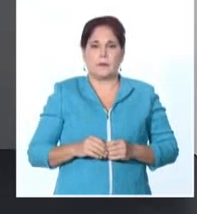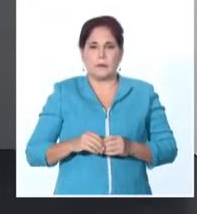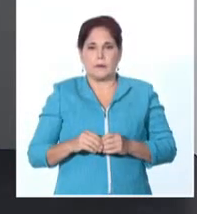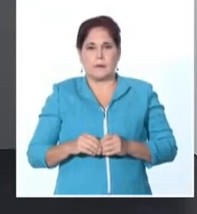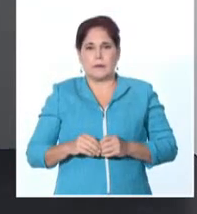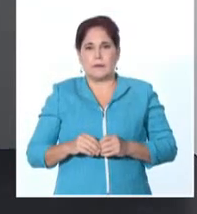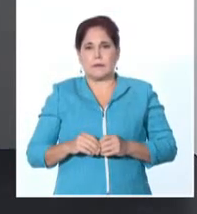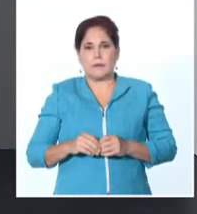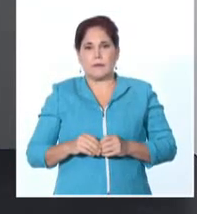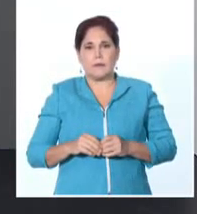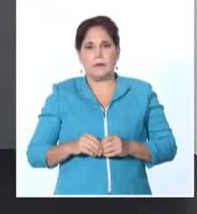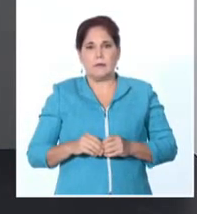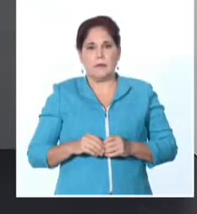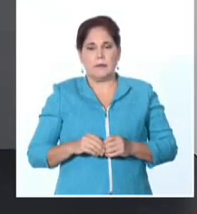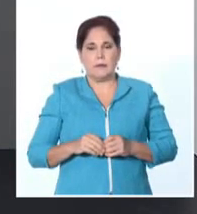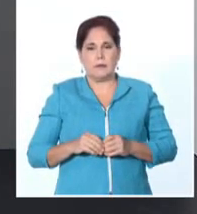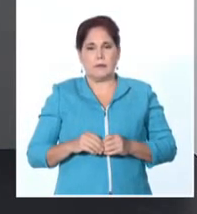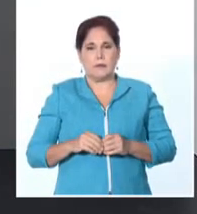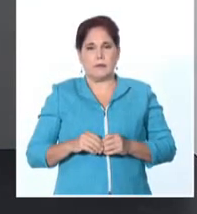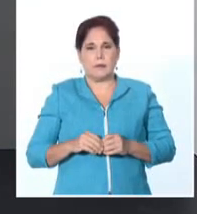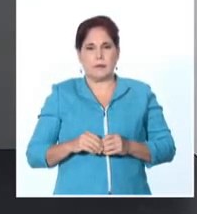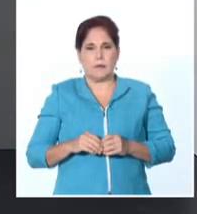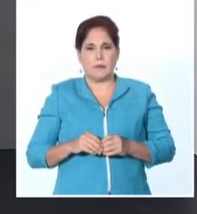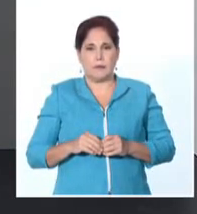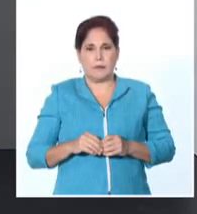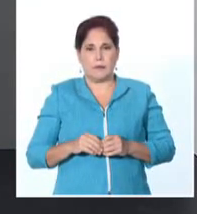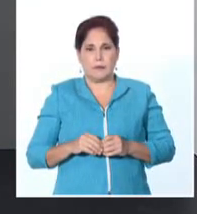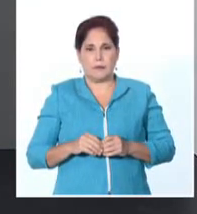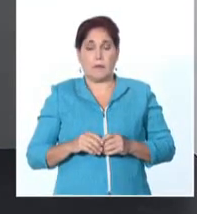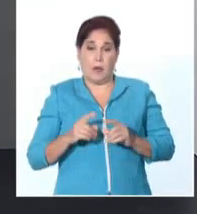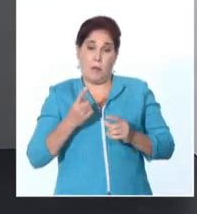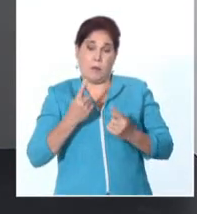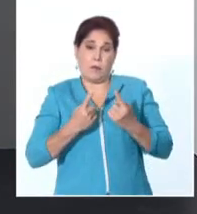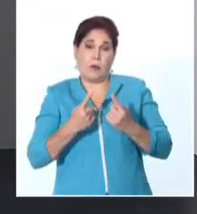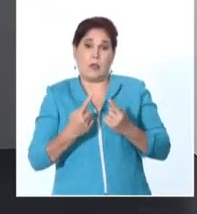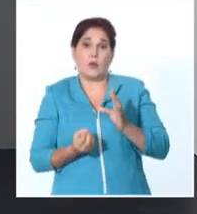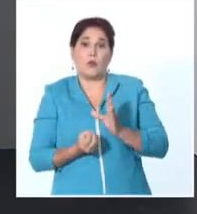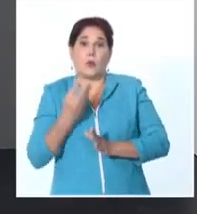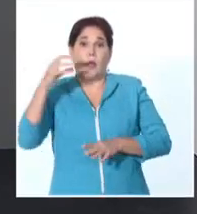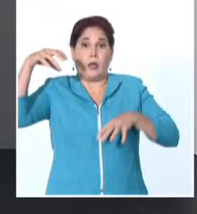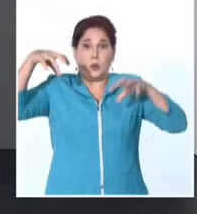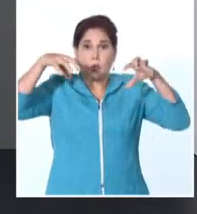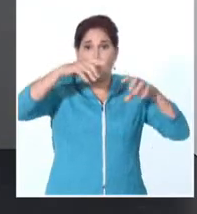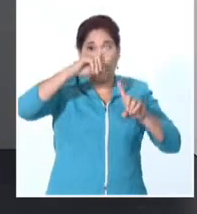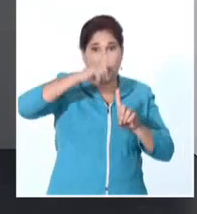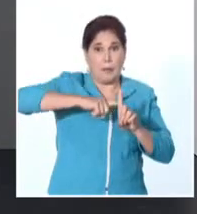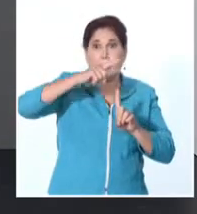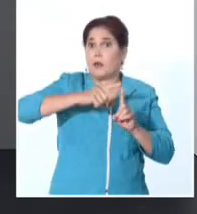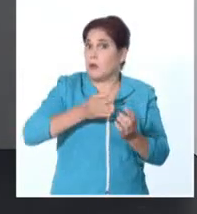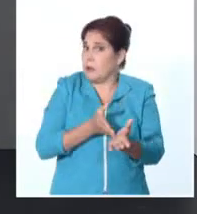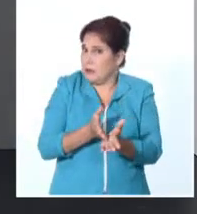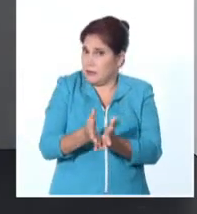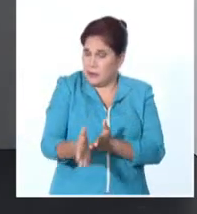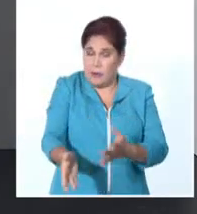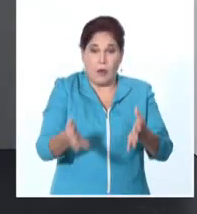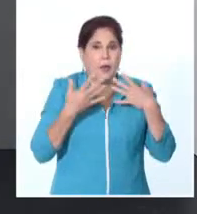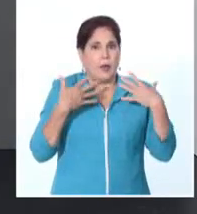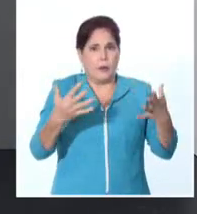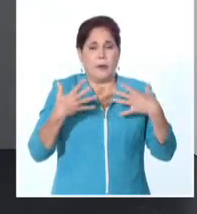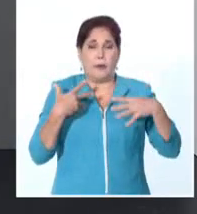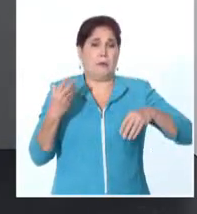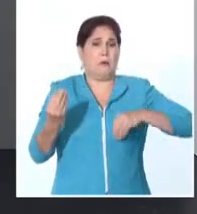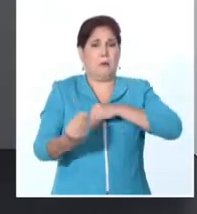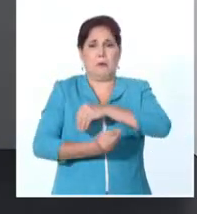paso de las bajas superiores que incentivan los procesos de precipitación y las temperaturas extremas se mantendrán elevadas y con poca variación,